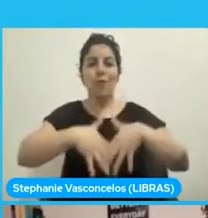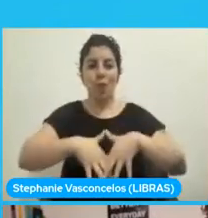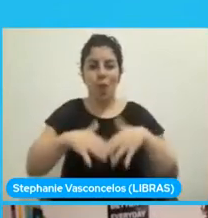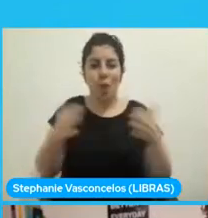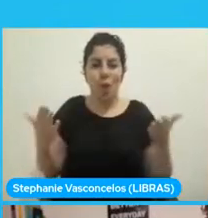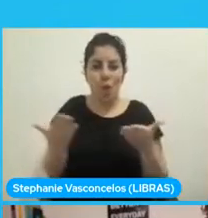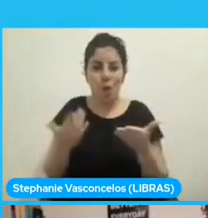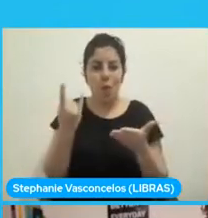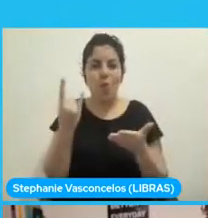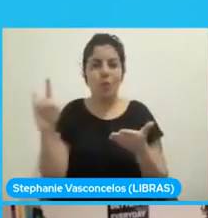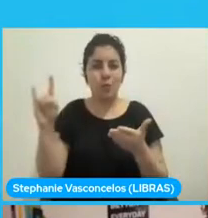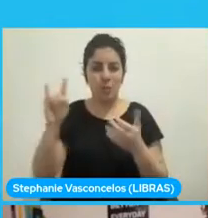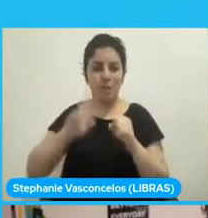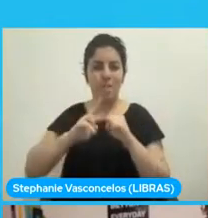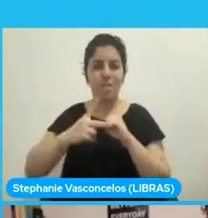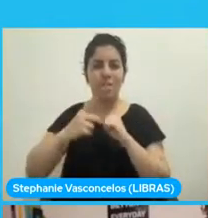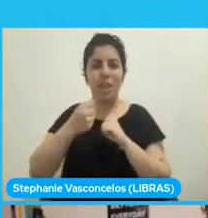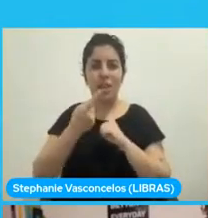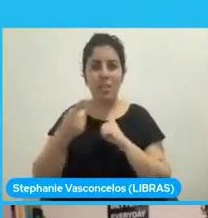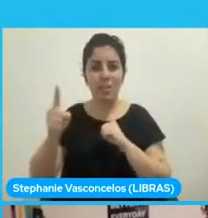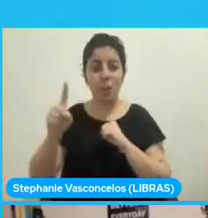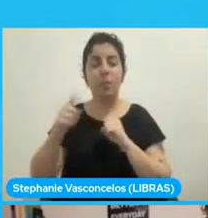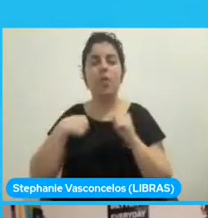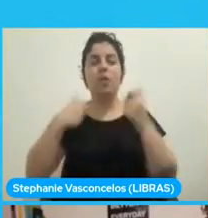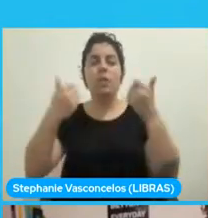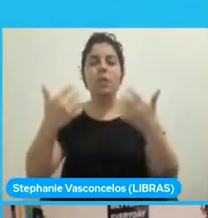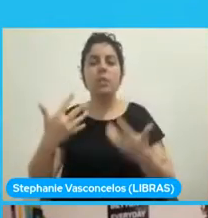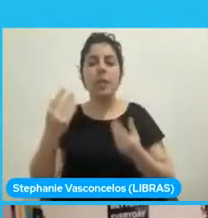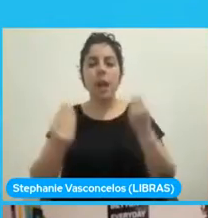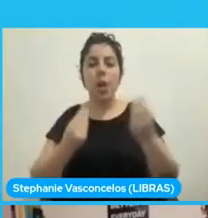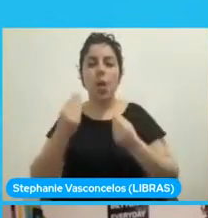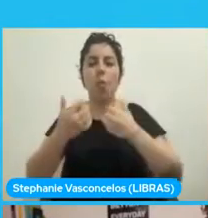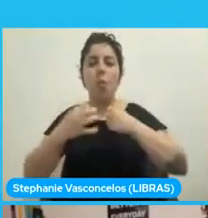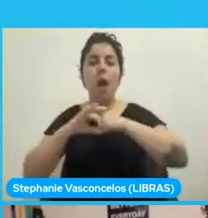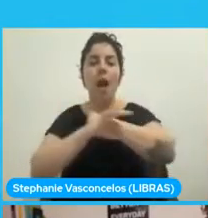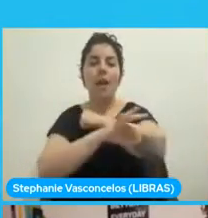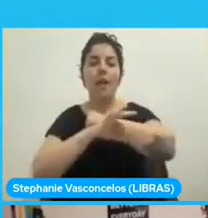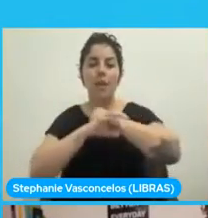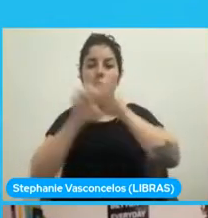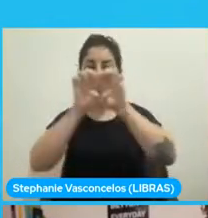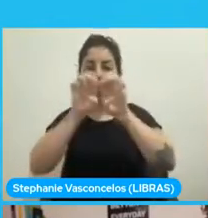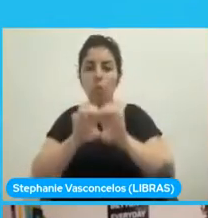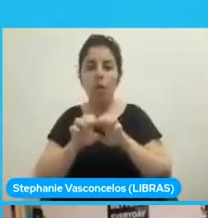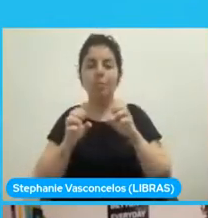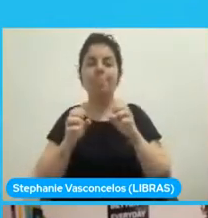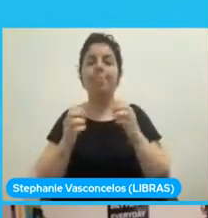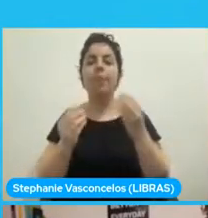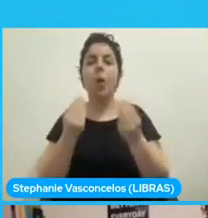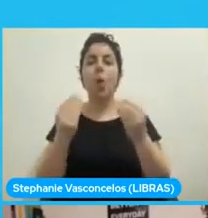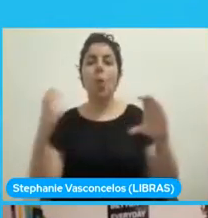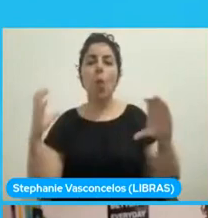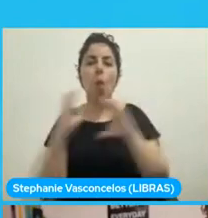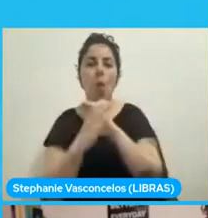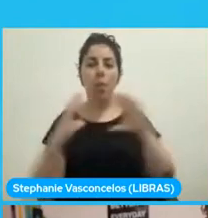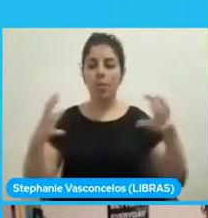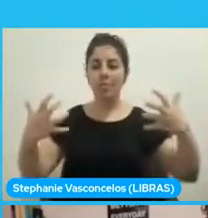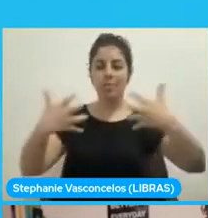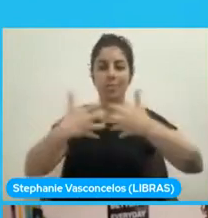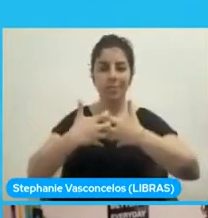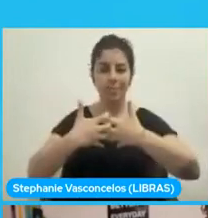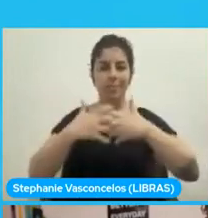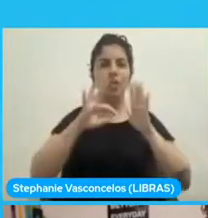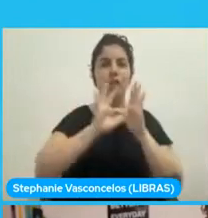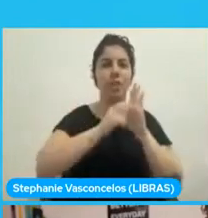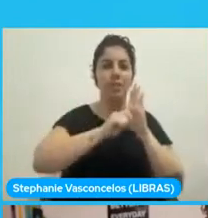más adelante vamos a explicar un poco de la arquitectura y cómo se comunica en WebAssembly con JavaScript. Por ahora, vamos a ver cómo